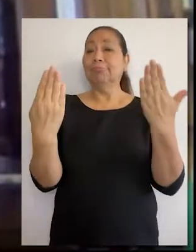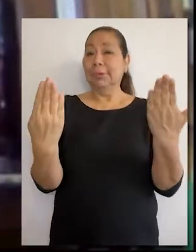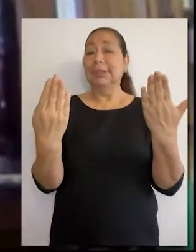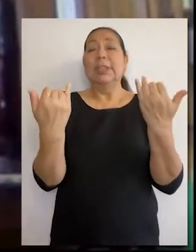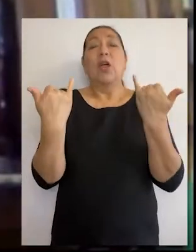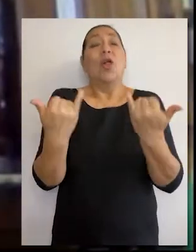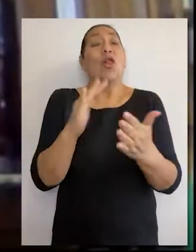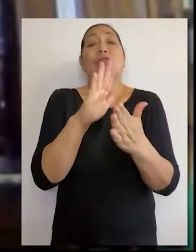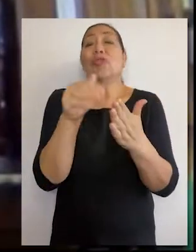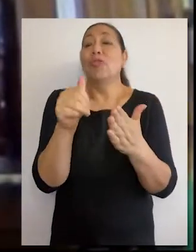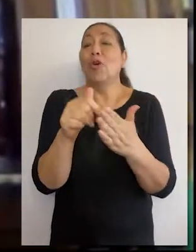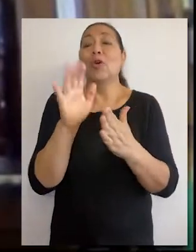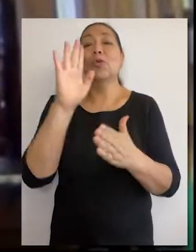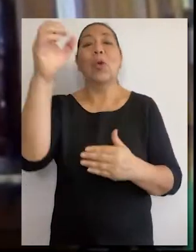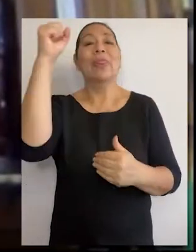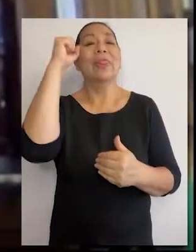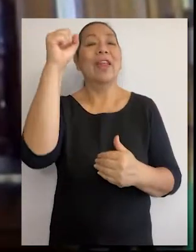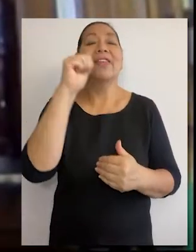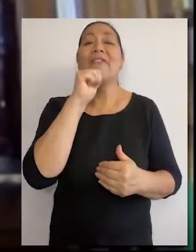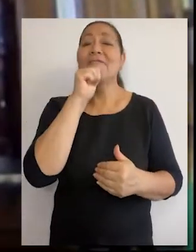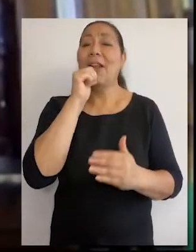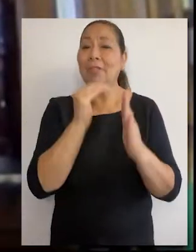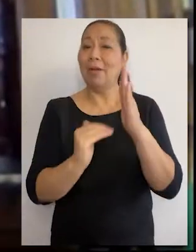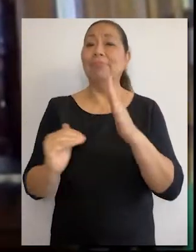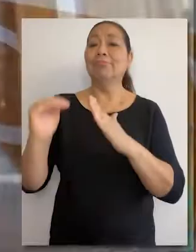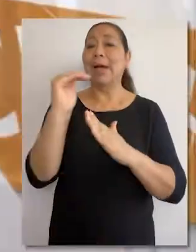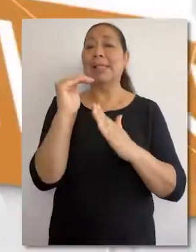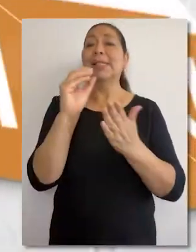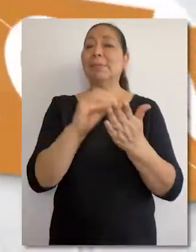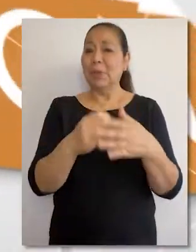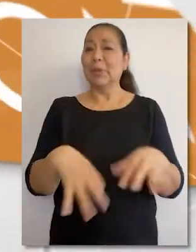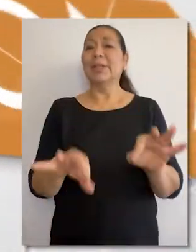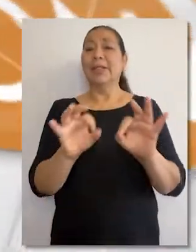consolidados todos aquellos derechos que aún nos faltan alcanzar.